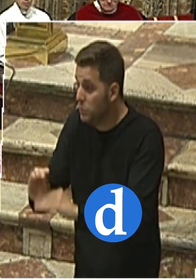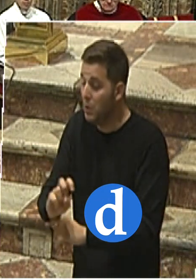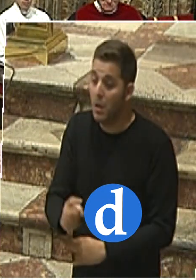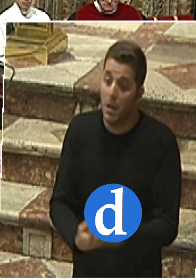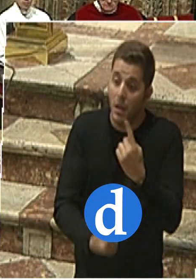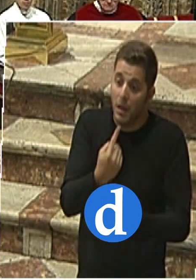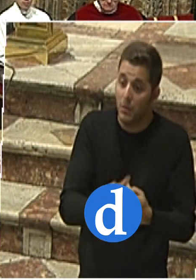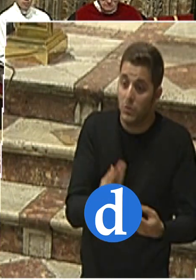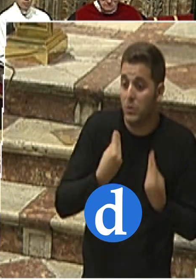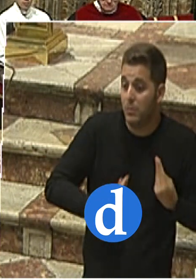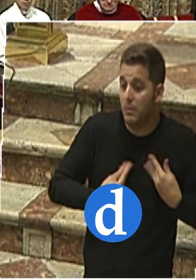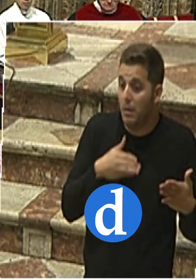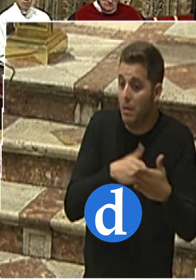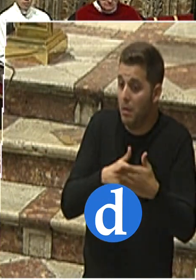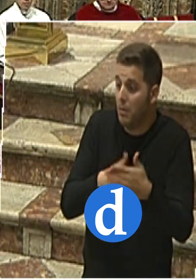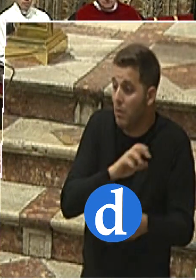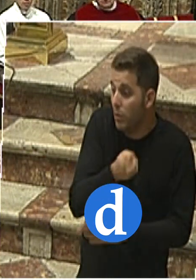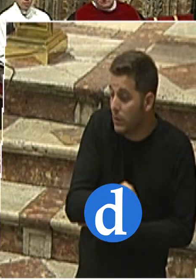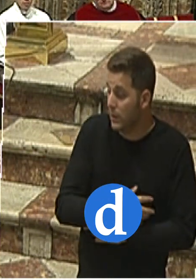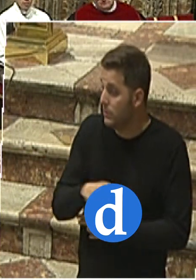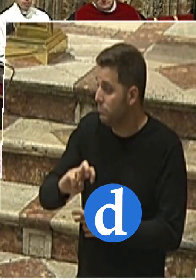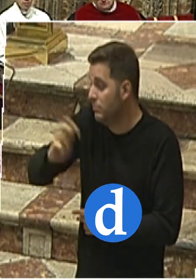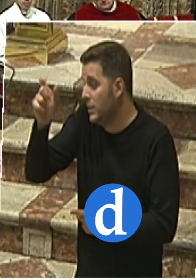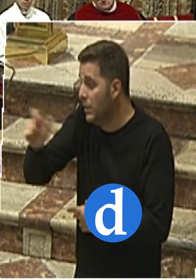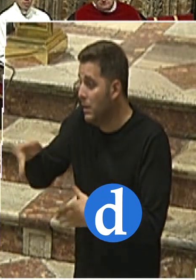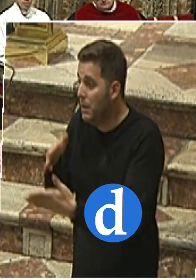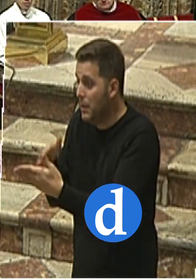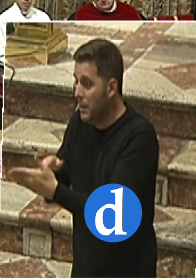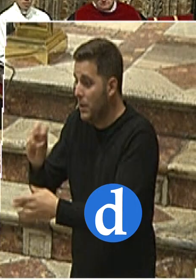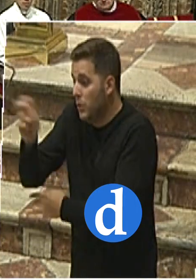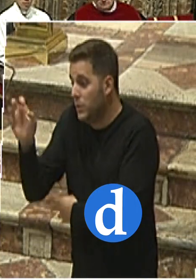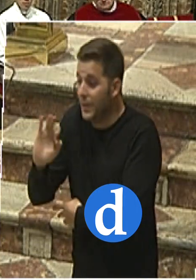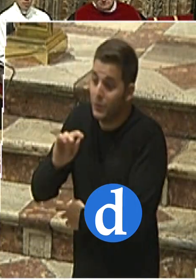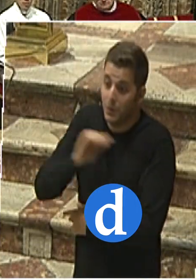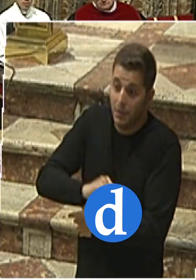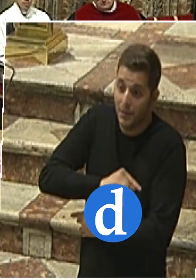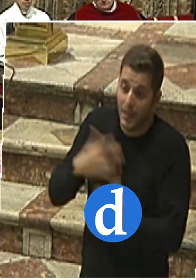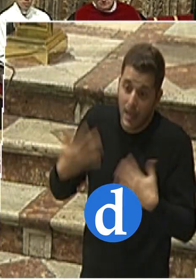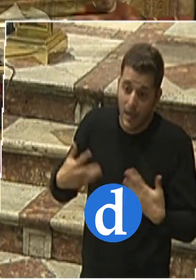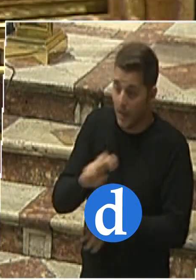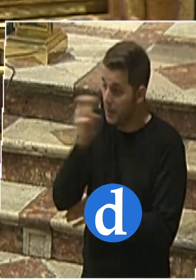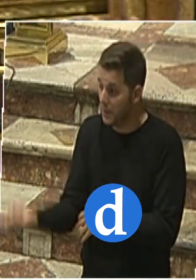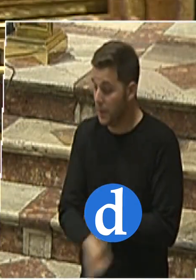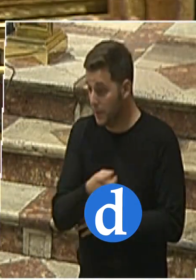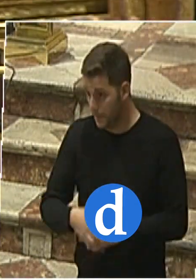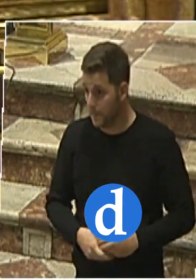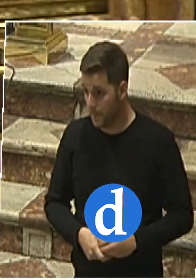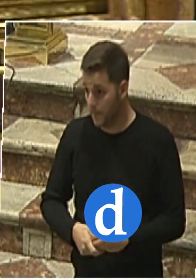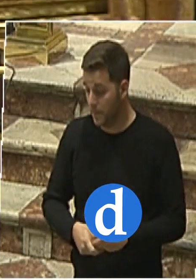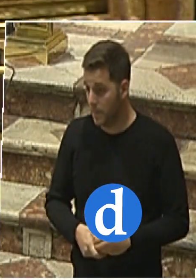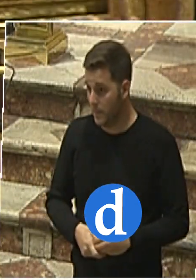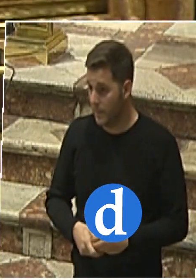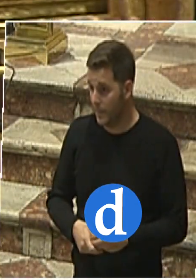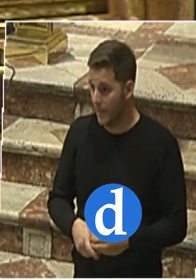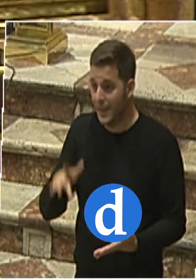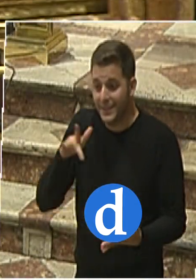con unas dificultades, otros con otras o con estas alegrías o aquellas otras. Y lo que no